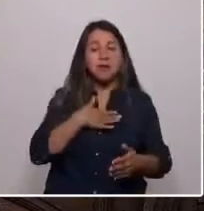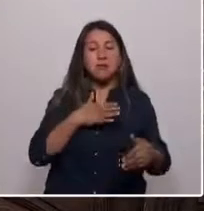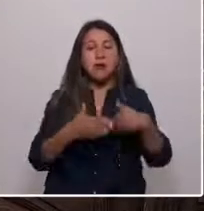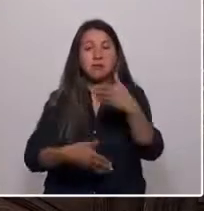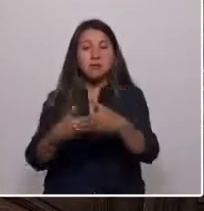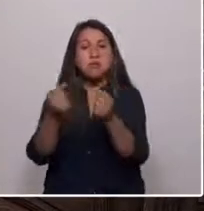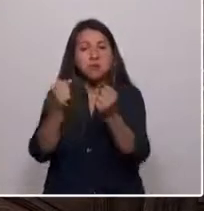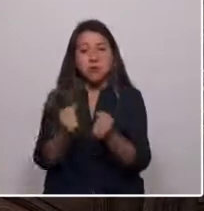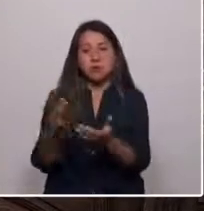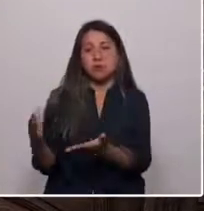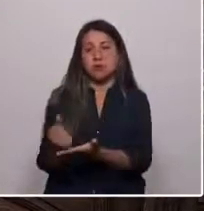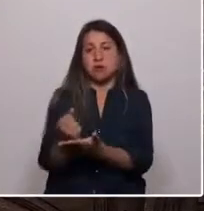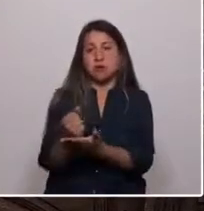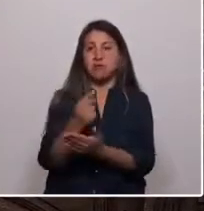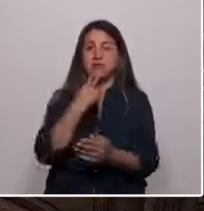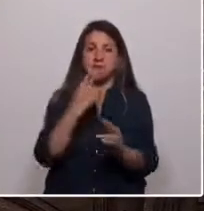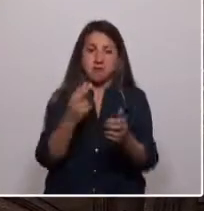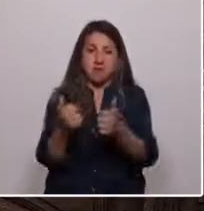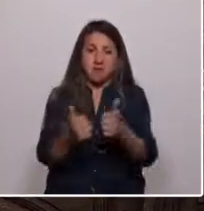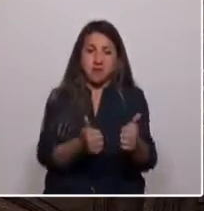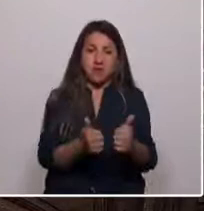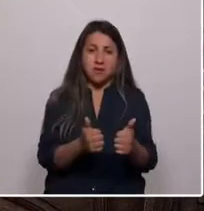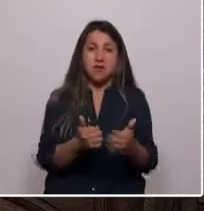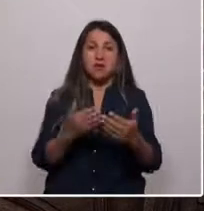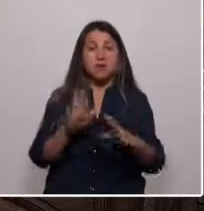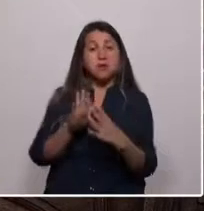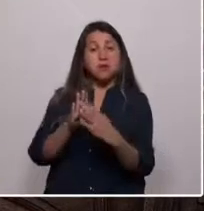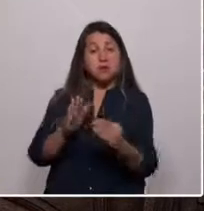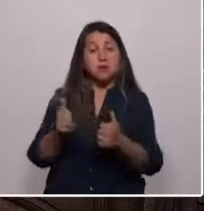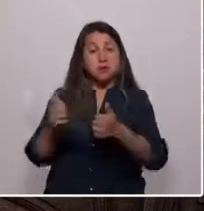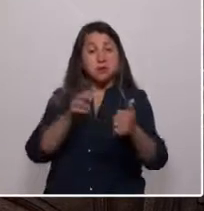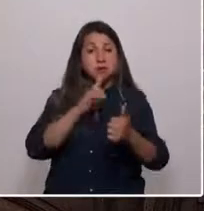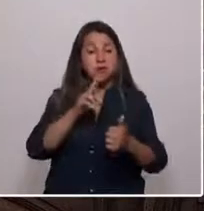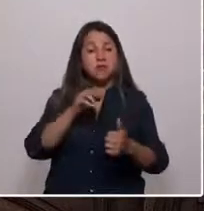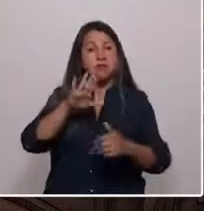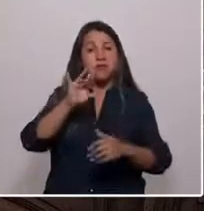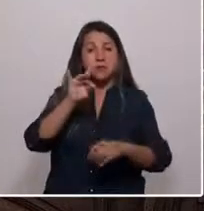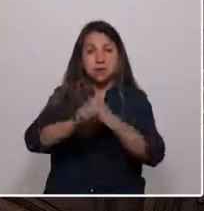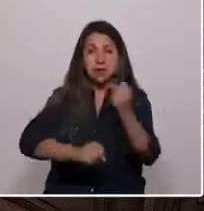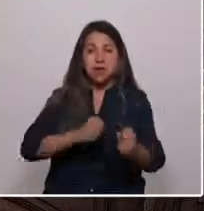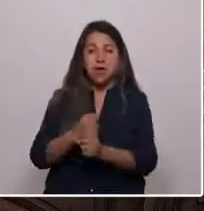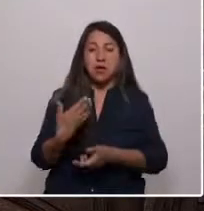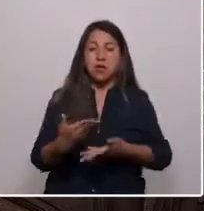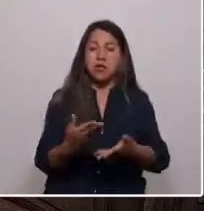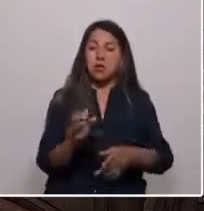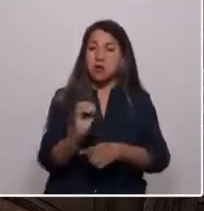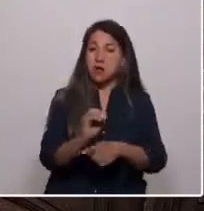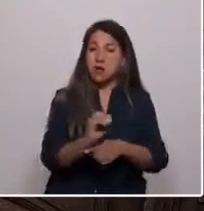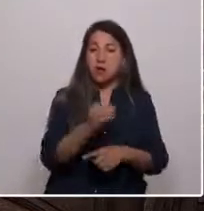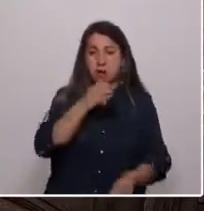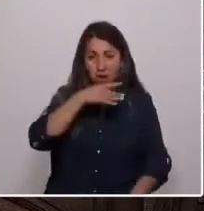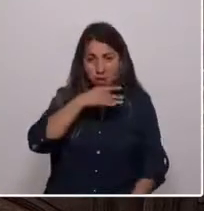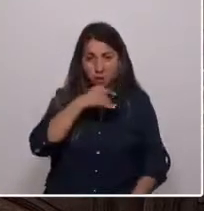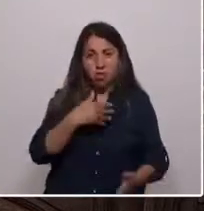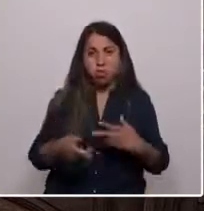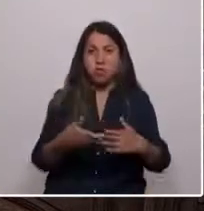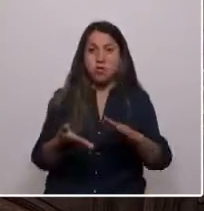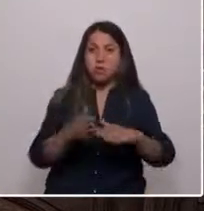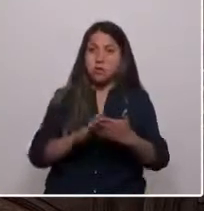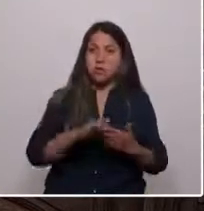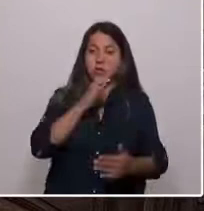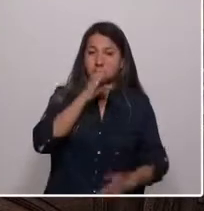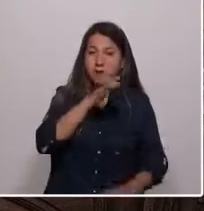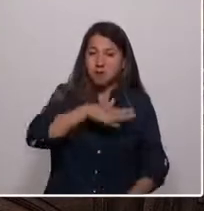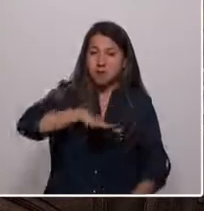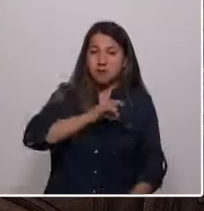buen vivir. El cooperativismo ha sido un modelo exitoso por más de 50 años en la provisión de agua potable y saneamiento en las comunidades rurales de